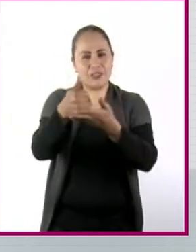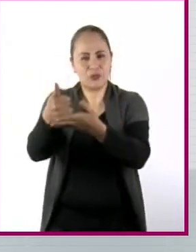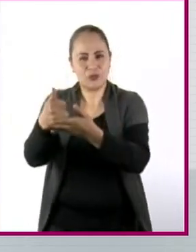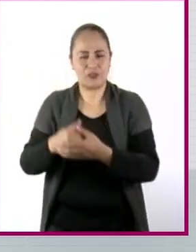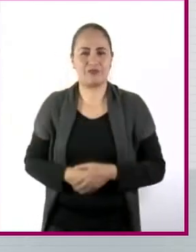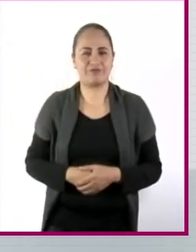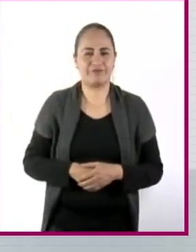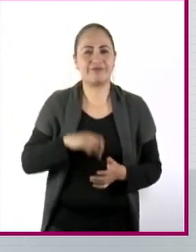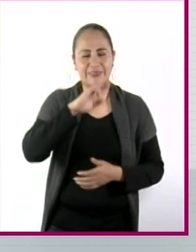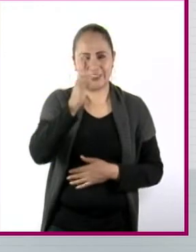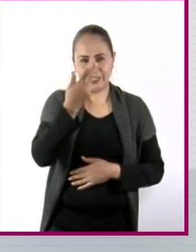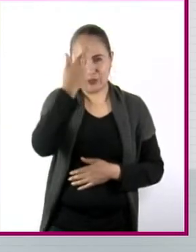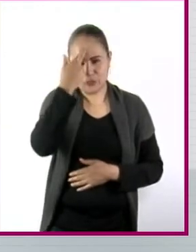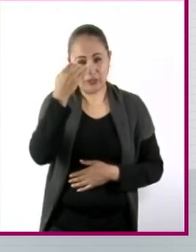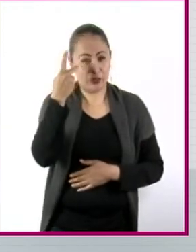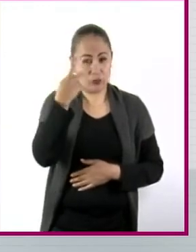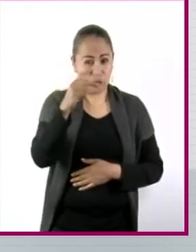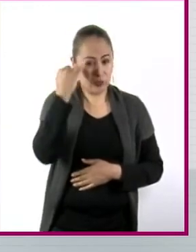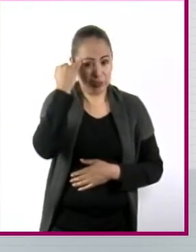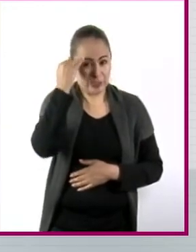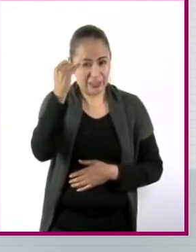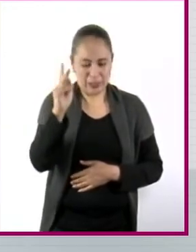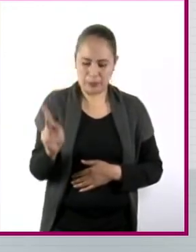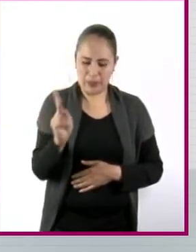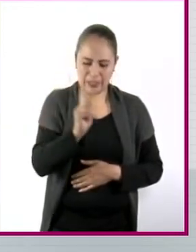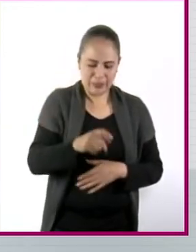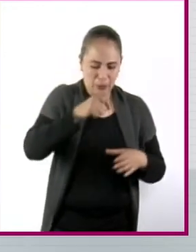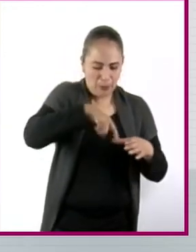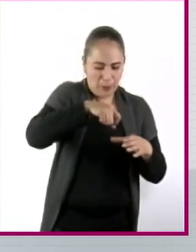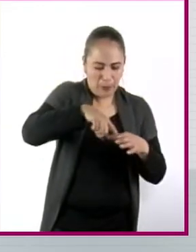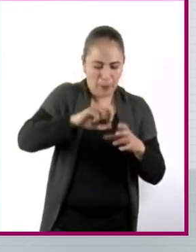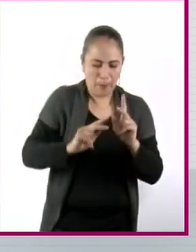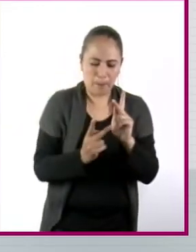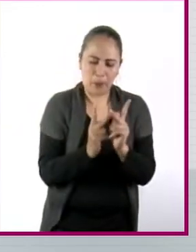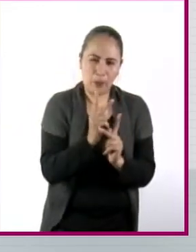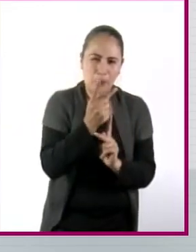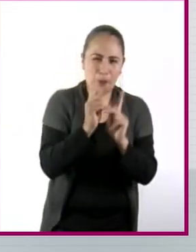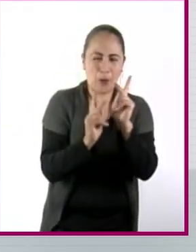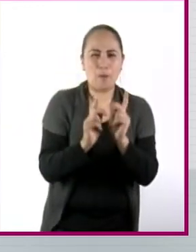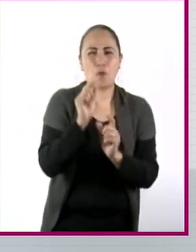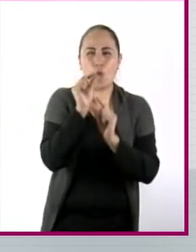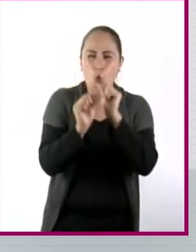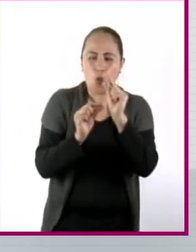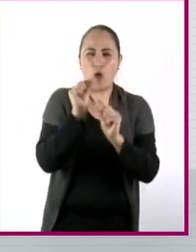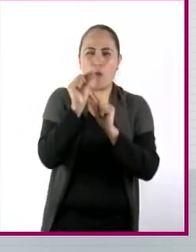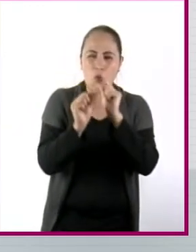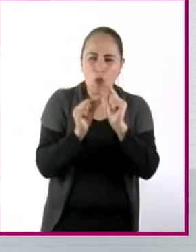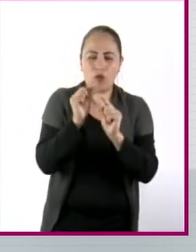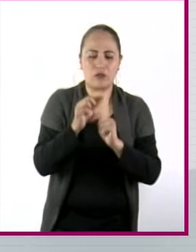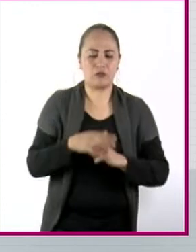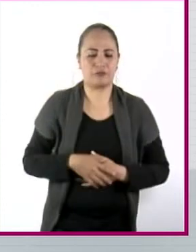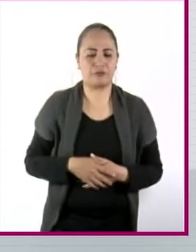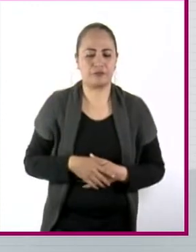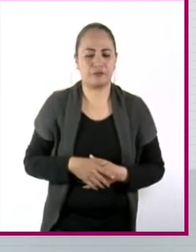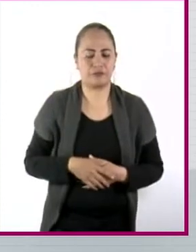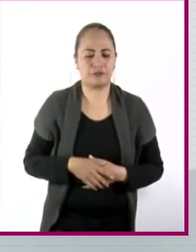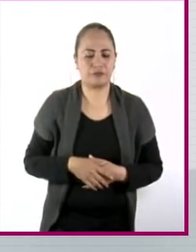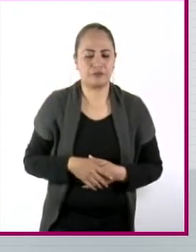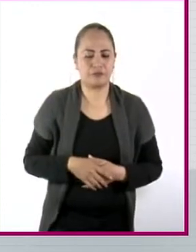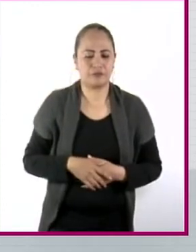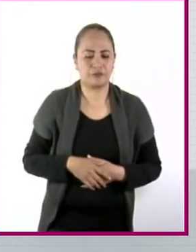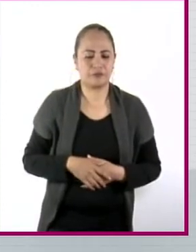recuerden que todas sus ideas son semillas que van ir germinando siempre y cuando ustedes les